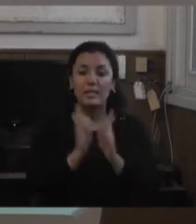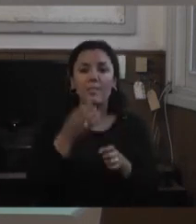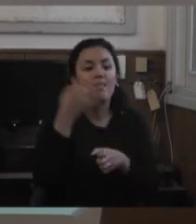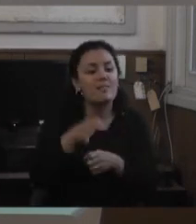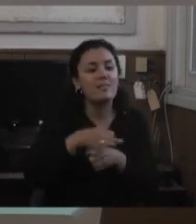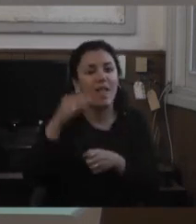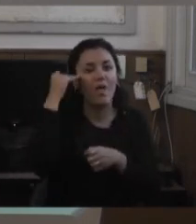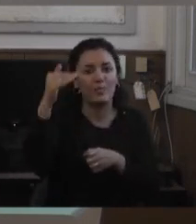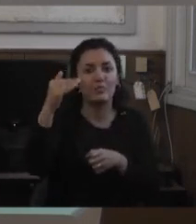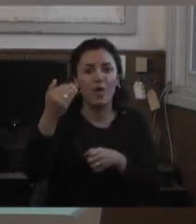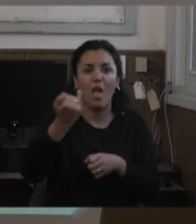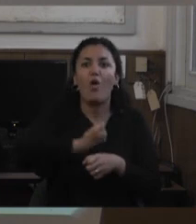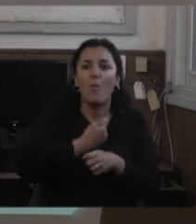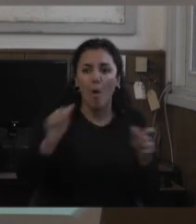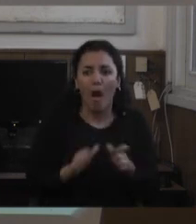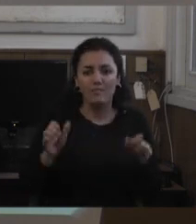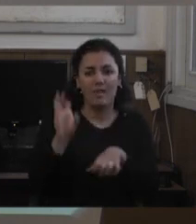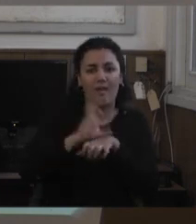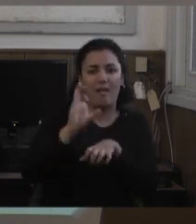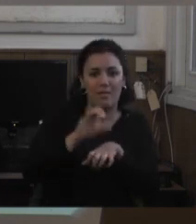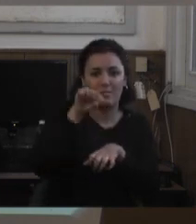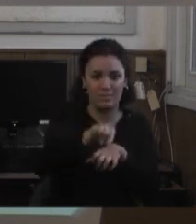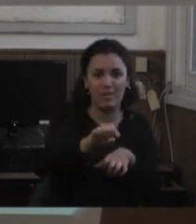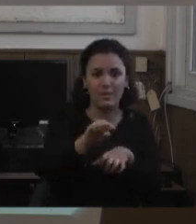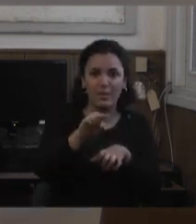hacerles sutilmente creer al otro que él no está para esto